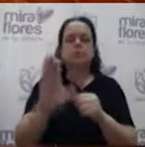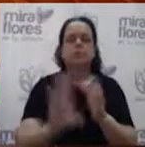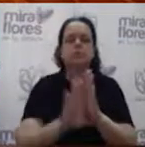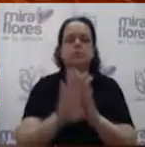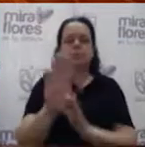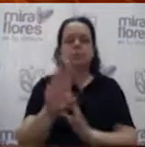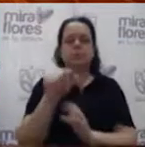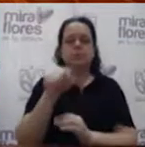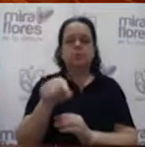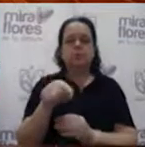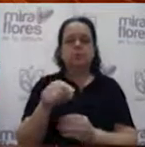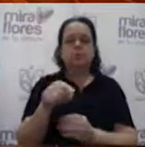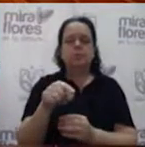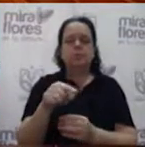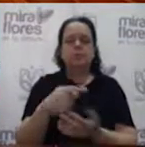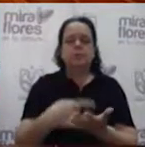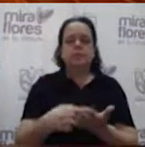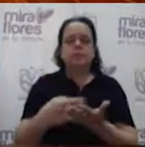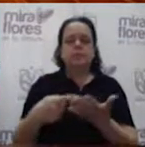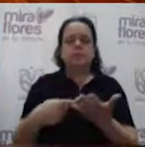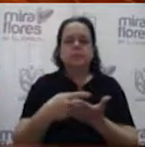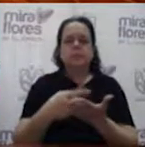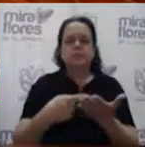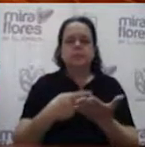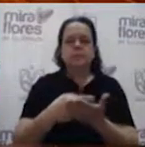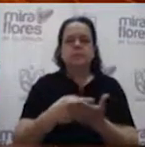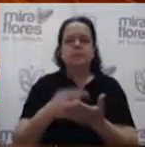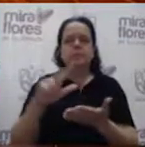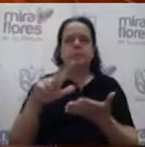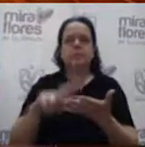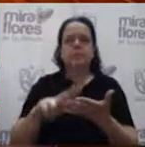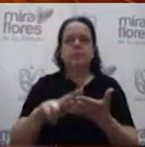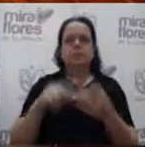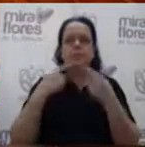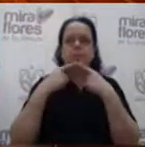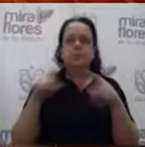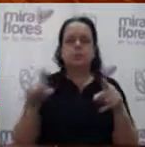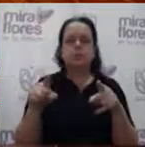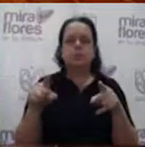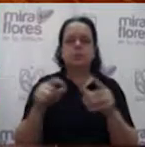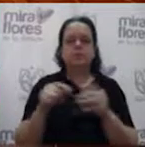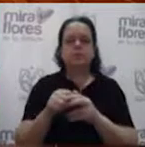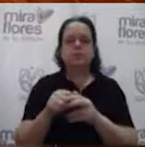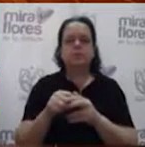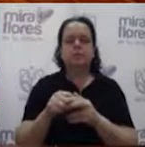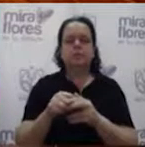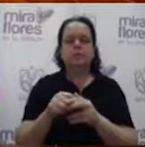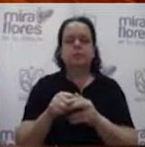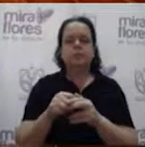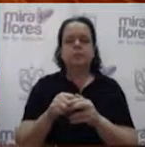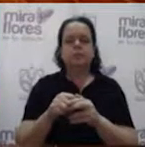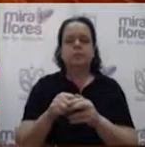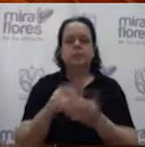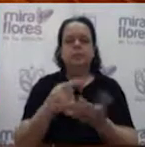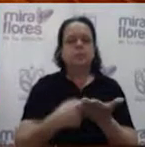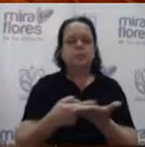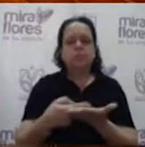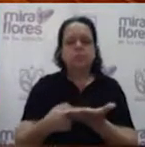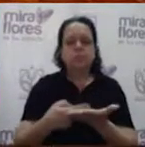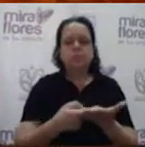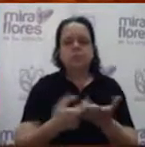En mesa de discusión y demás actividades correspondientes de conformidad con lo expresado en las consideraciones del presente acuerdo. Al debate,